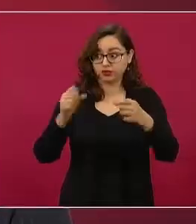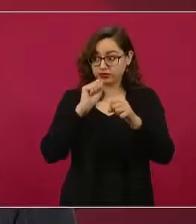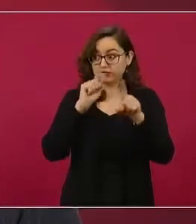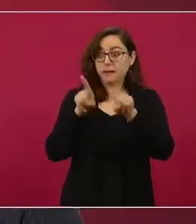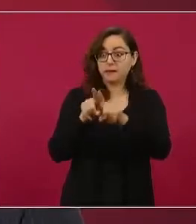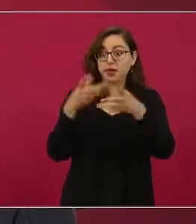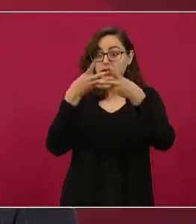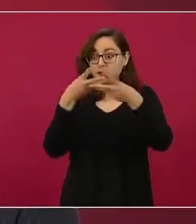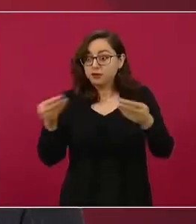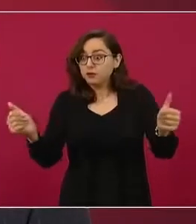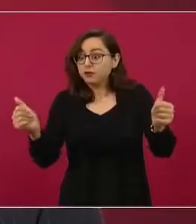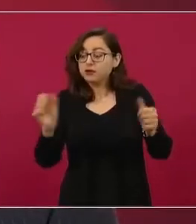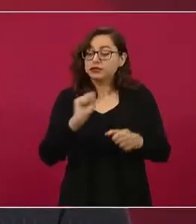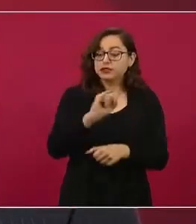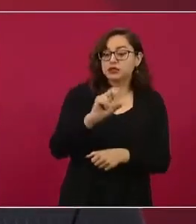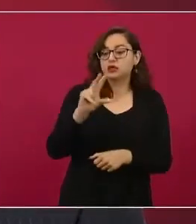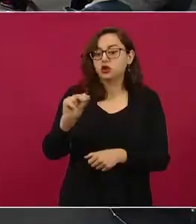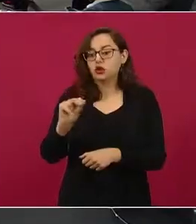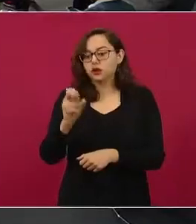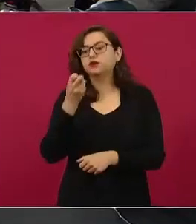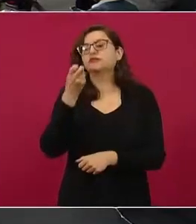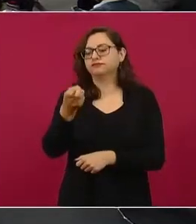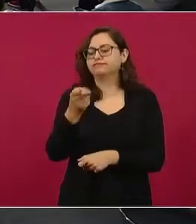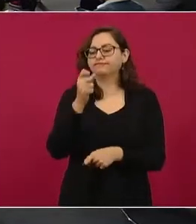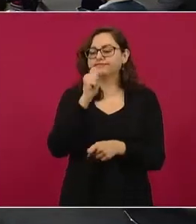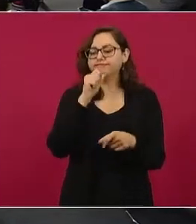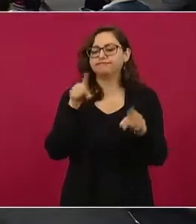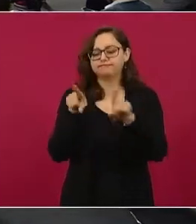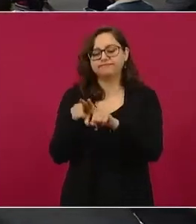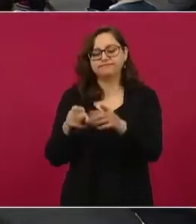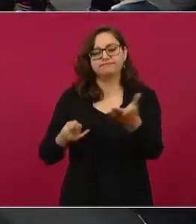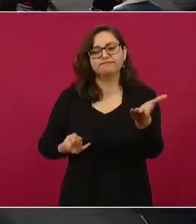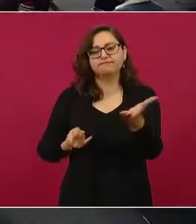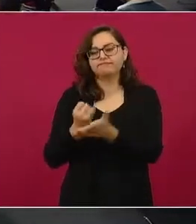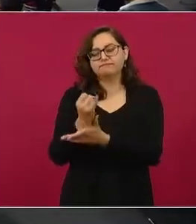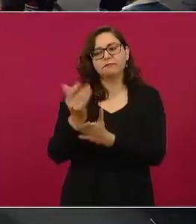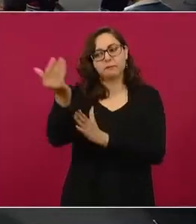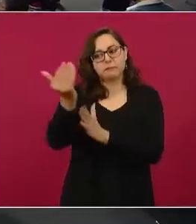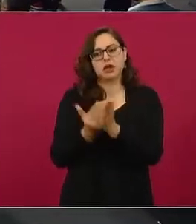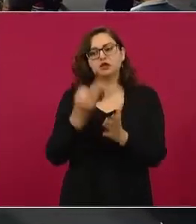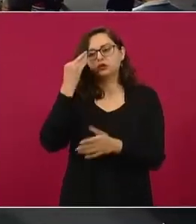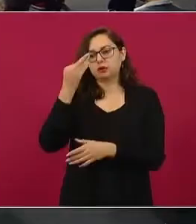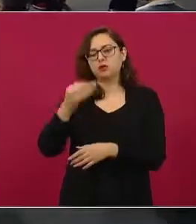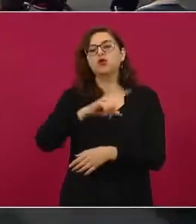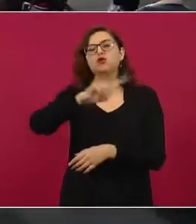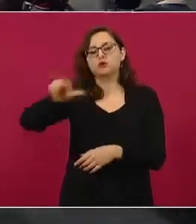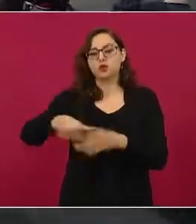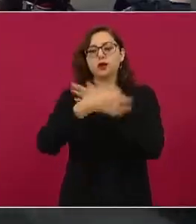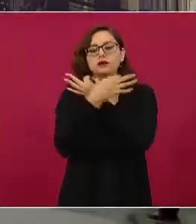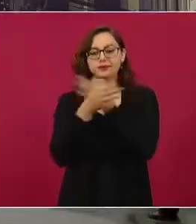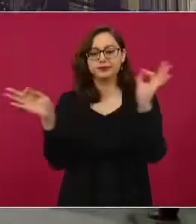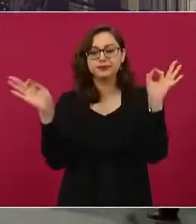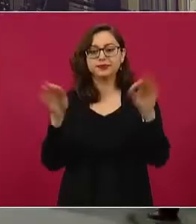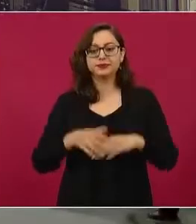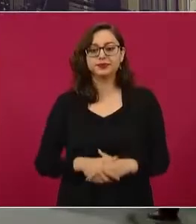daríamos ese paso de reducir el tiempo de aislamiento. Lo anunciaremos en su momento apropiadamente. Gracias. Gracias, secretario.